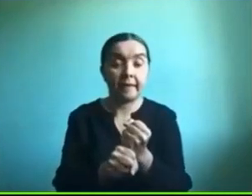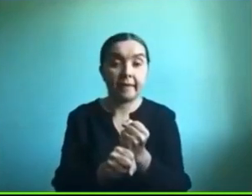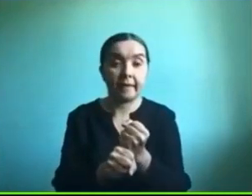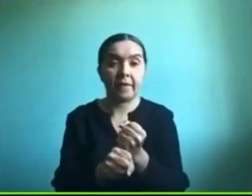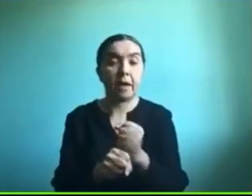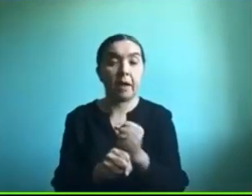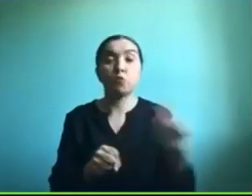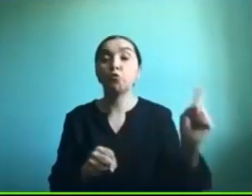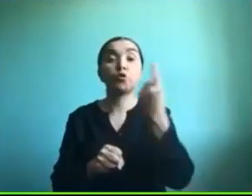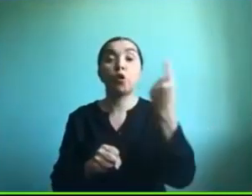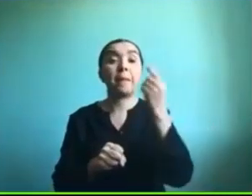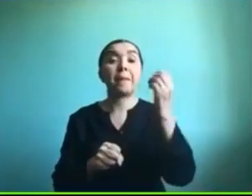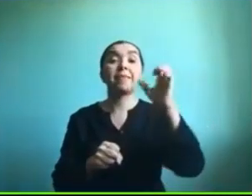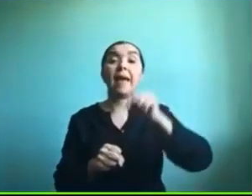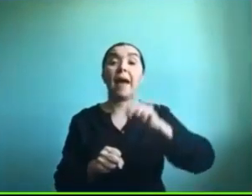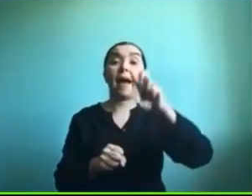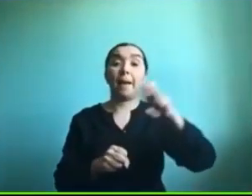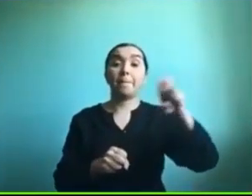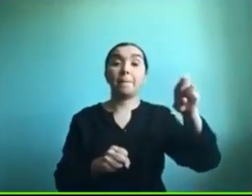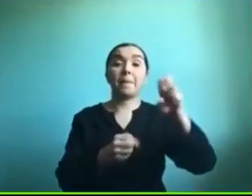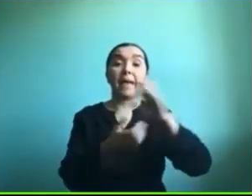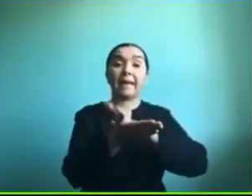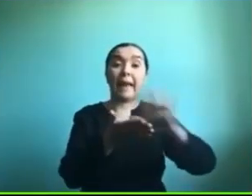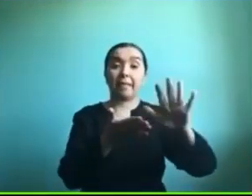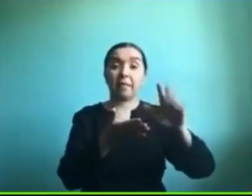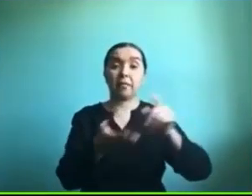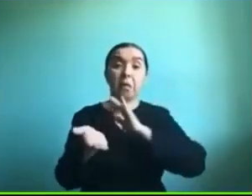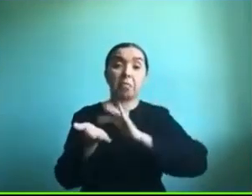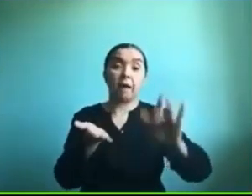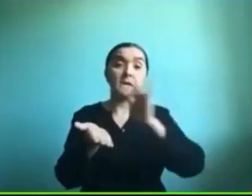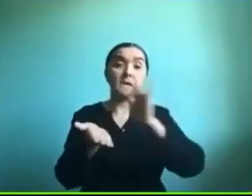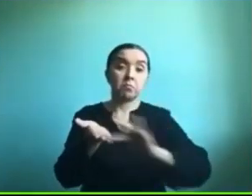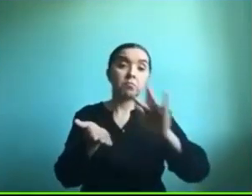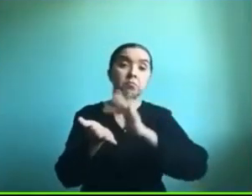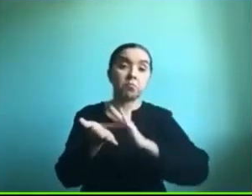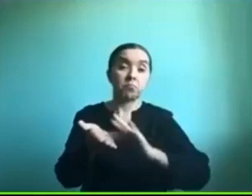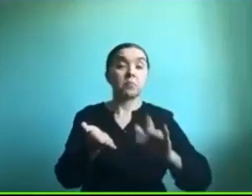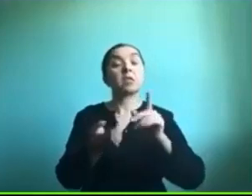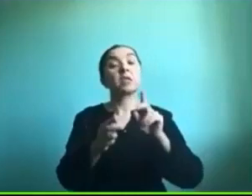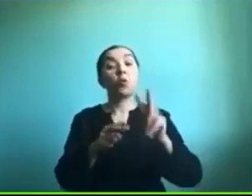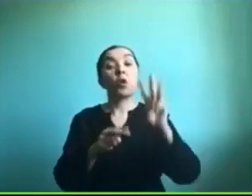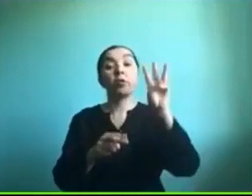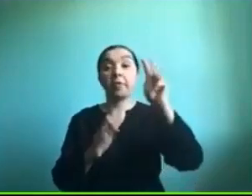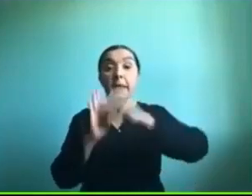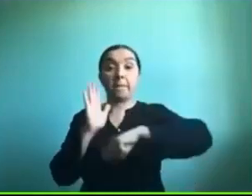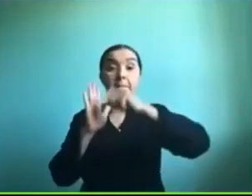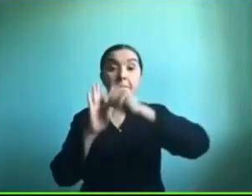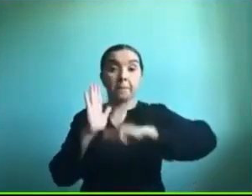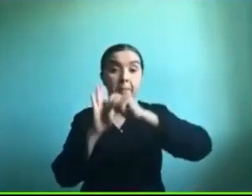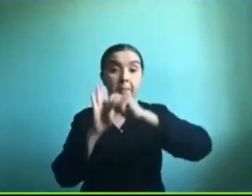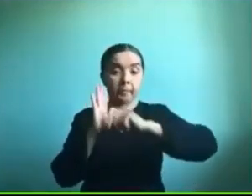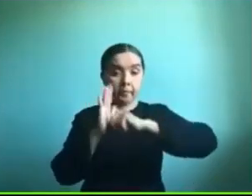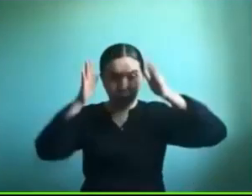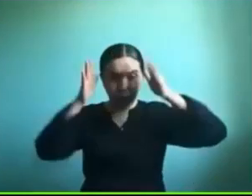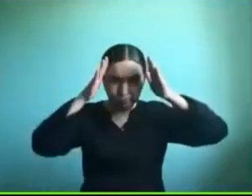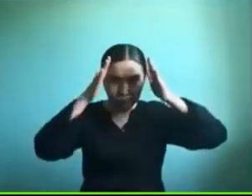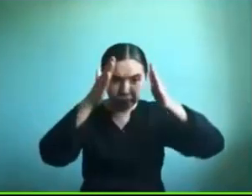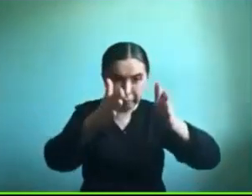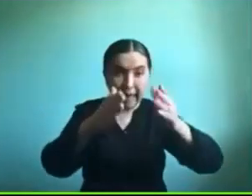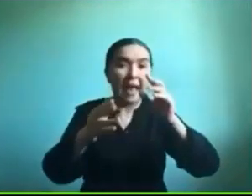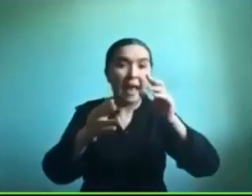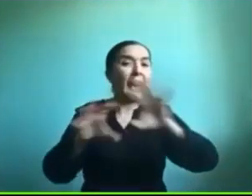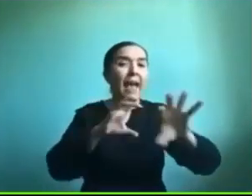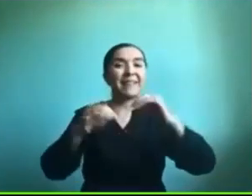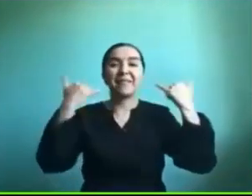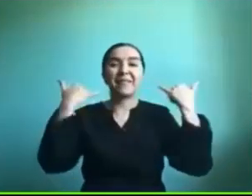gratuitas con una tablet y hicimos una intervención de 3 meses orientada principalmente a actividades lúdicas con aplicaciones